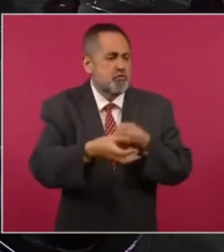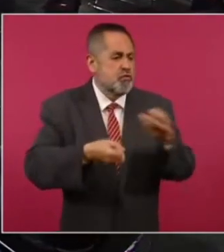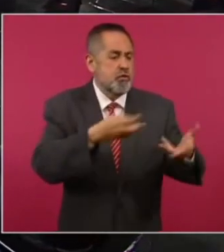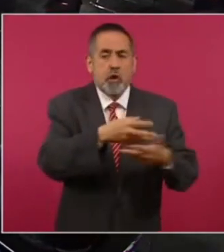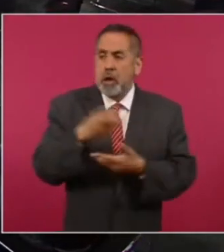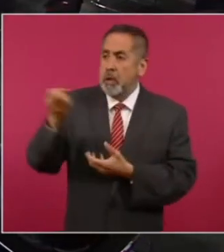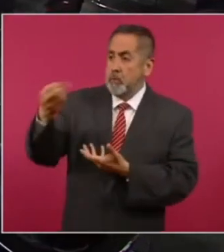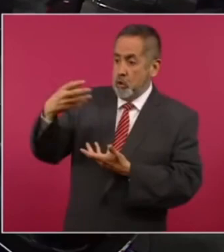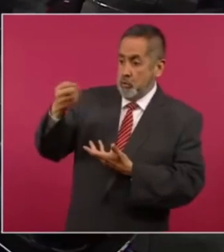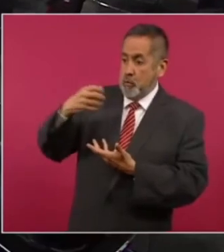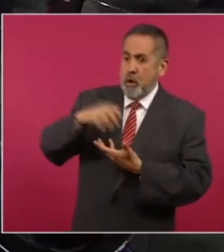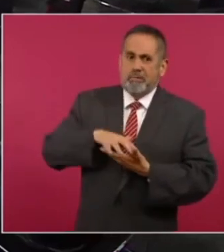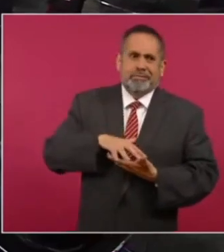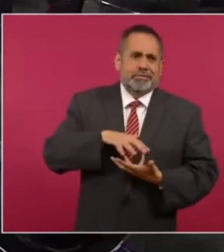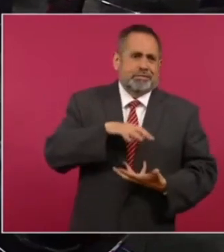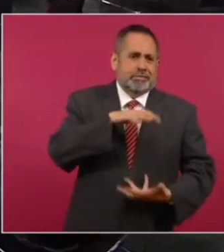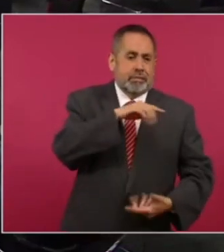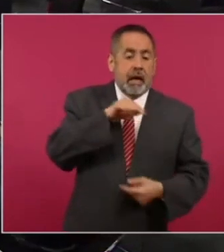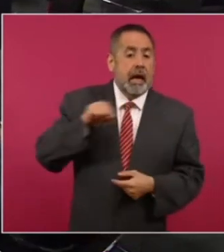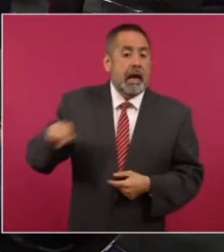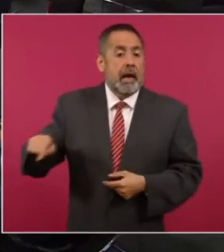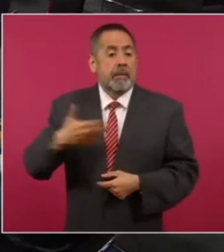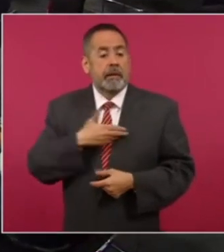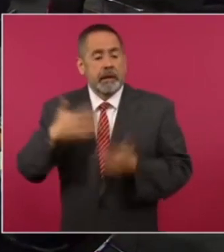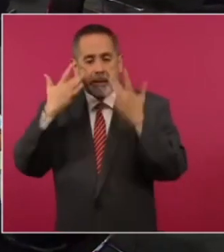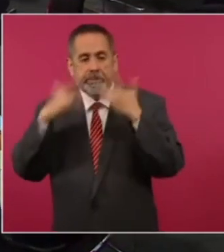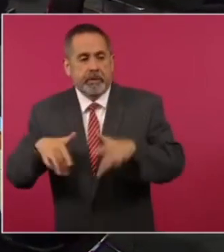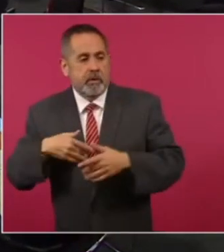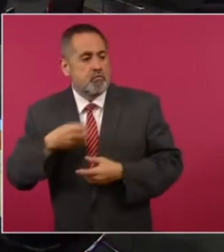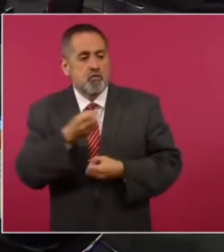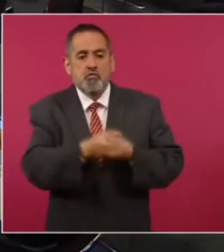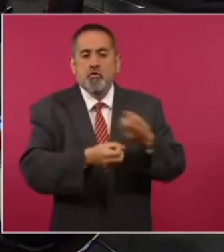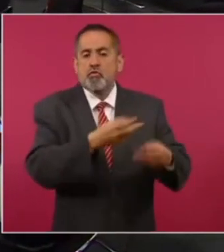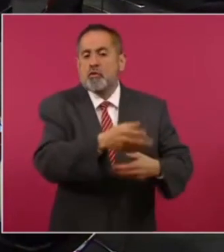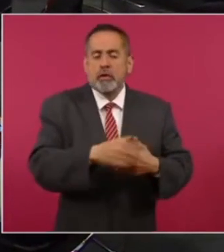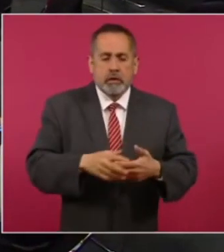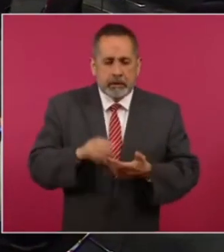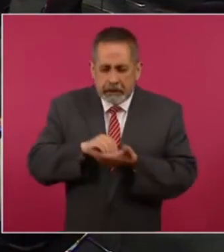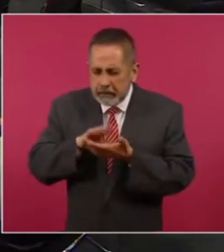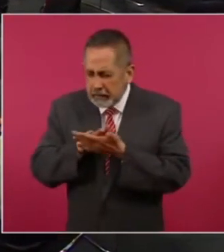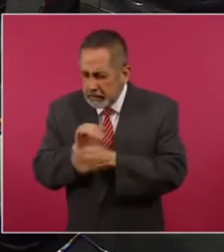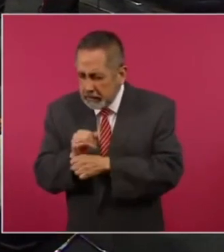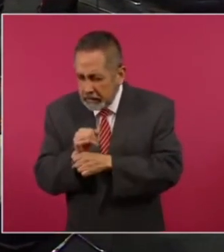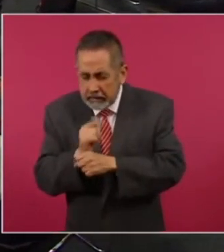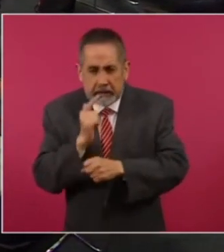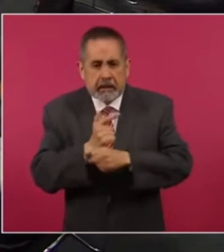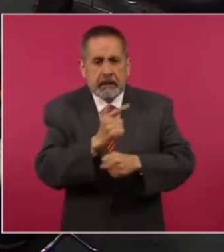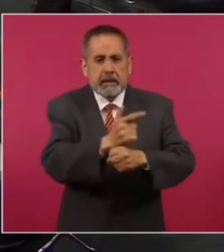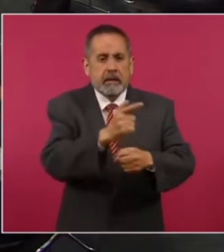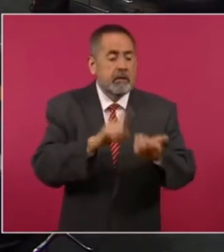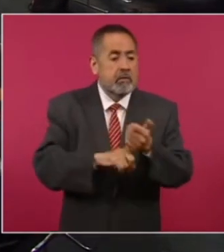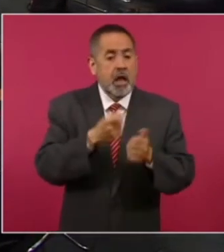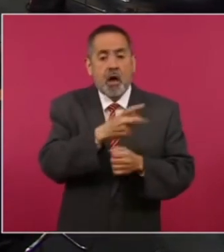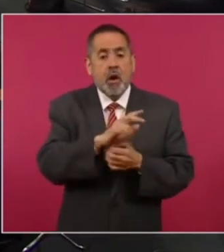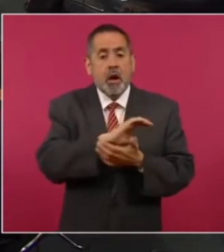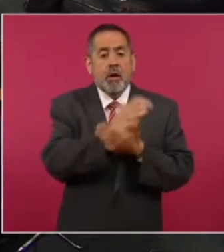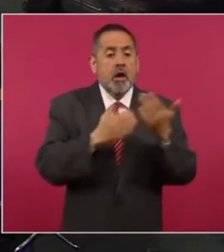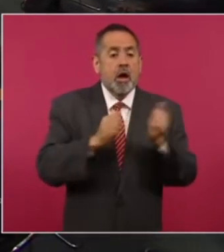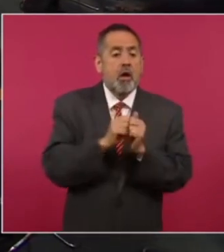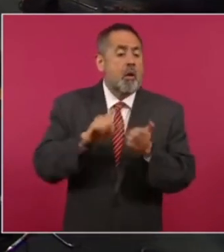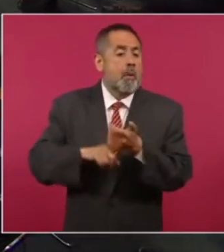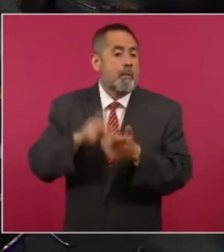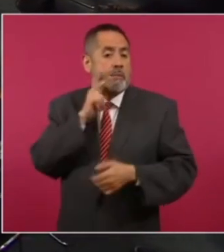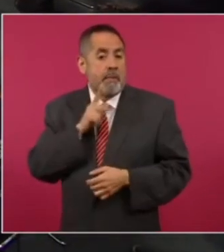fluir a partir de que él dejó la presidencia de la República nosotros documentamos el caso de contratistas de petróleos